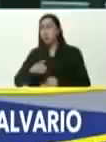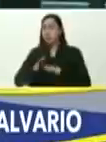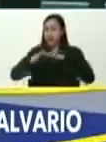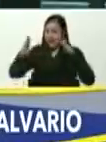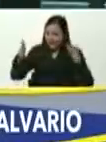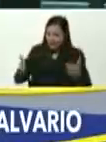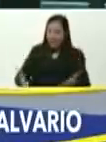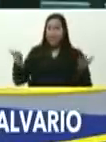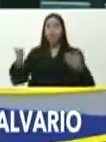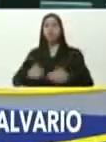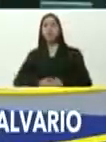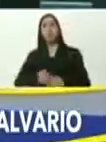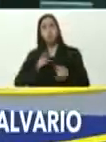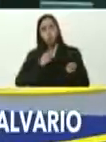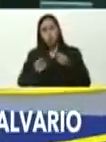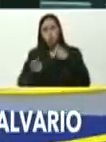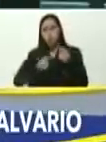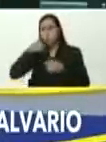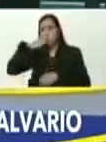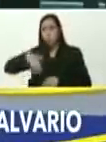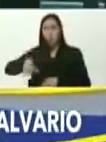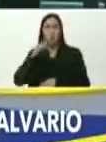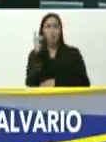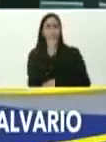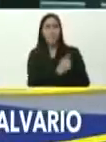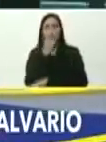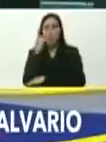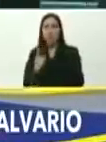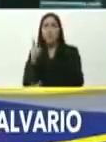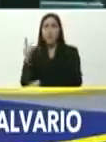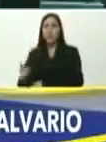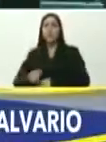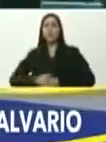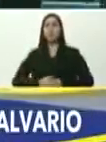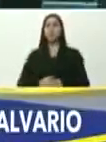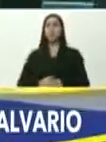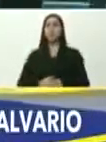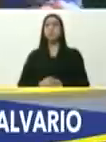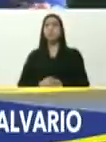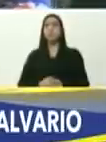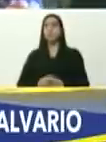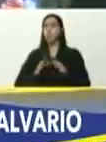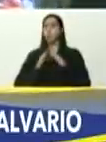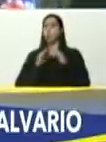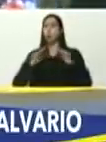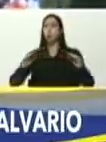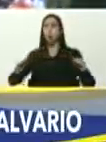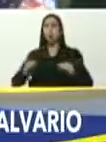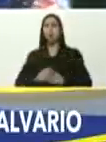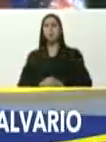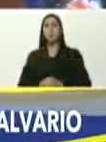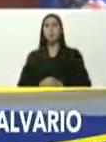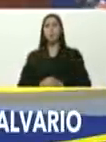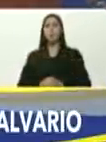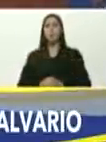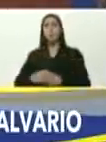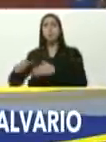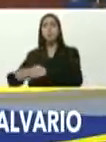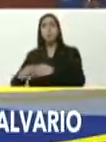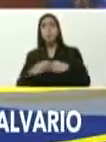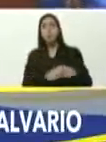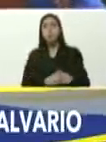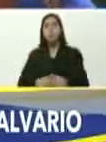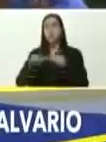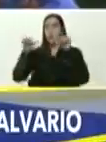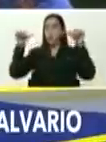es darle el control, al poder popular, de todos, los eslabones, del servicio de